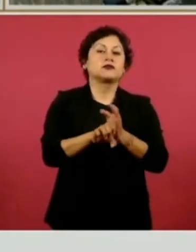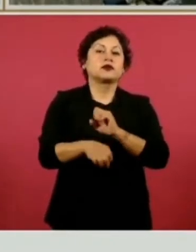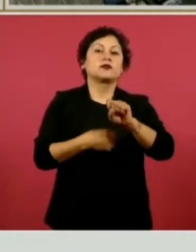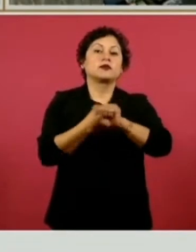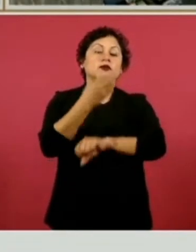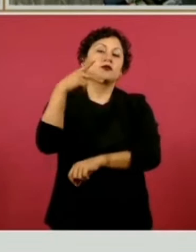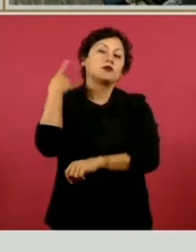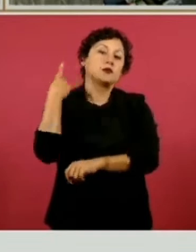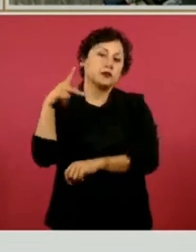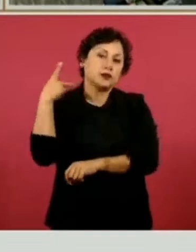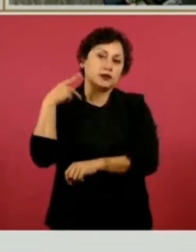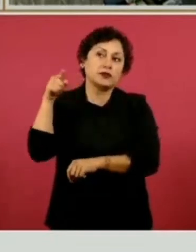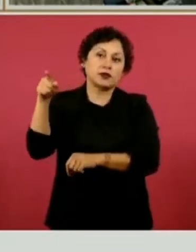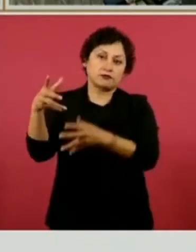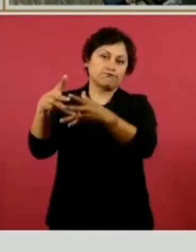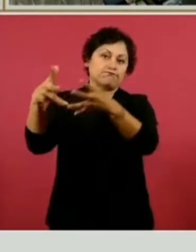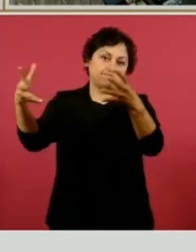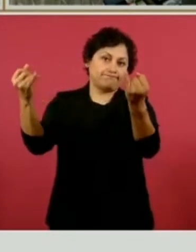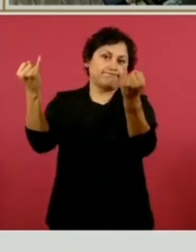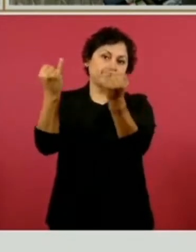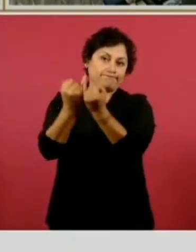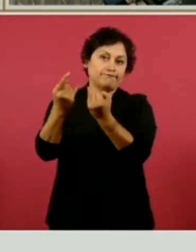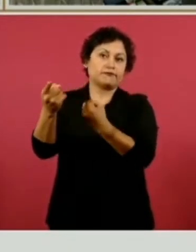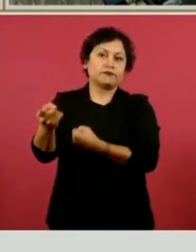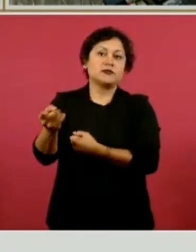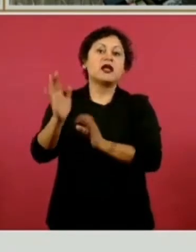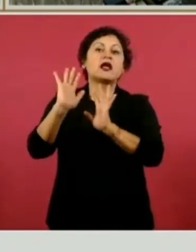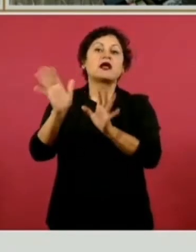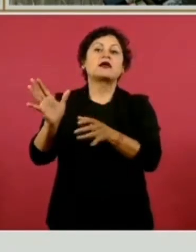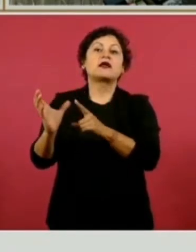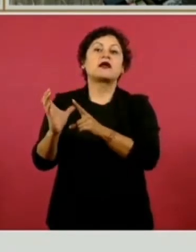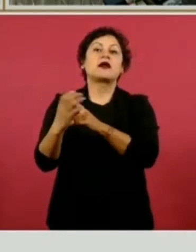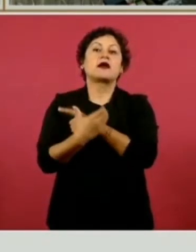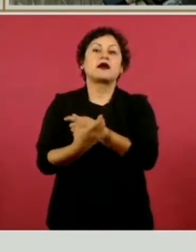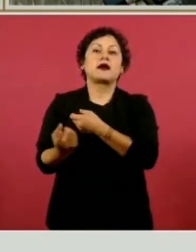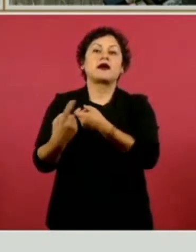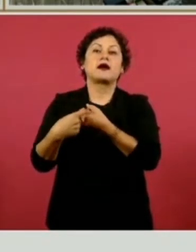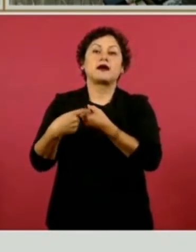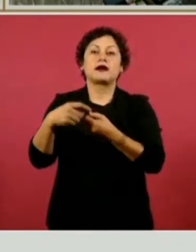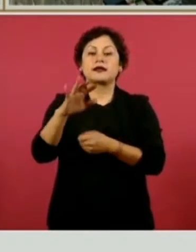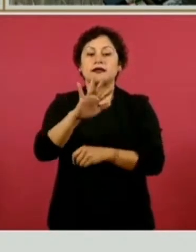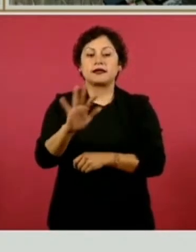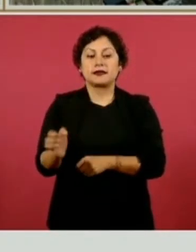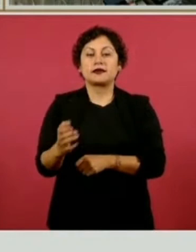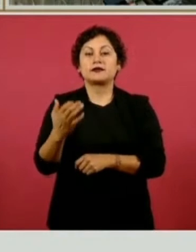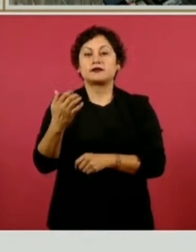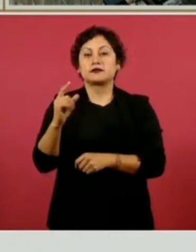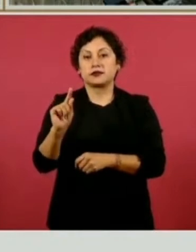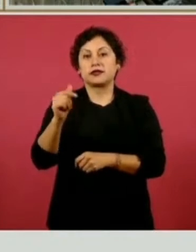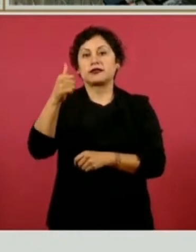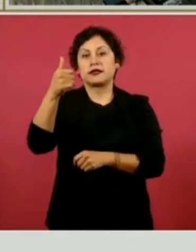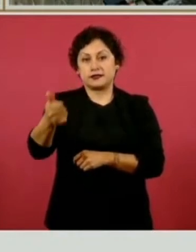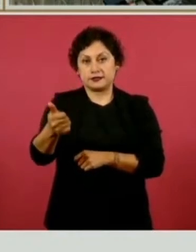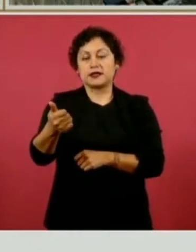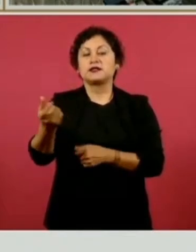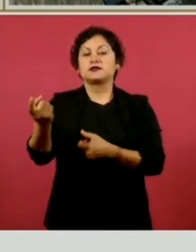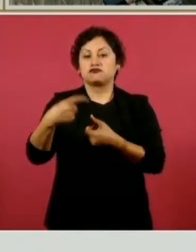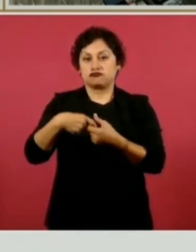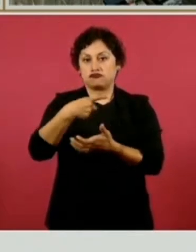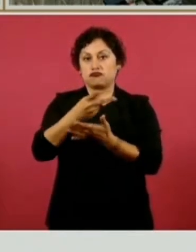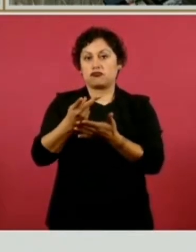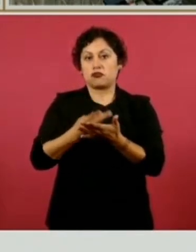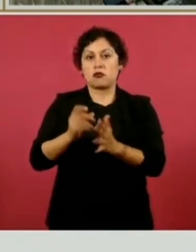muy grande en su población, 576 comités de salud y bienestar de La Clínica Es Nuestra, que ya han ejercido